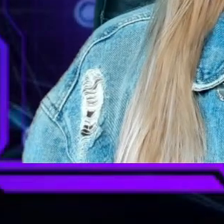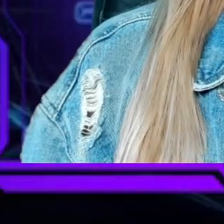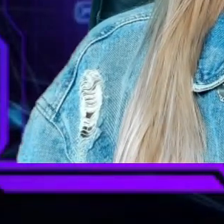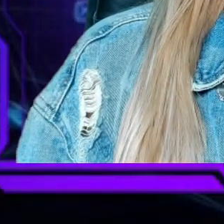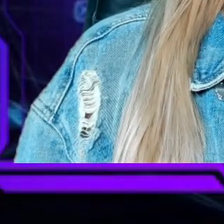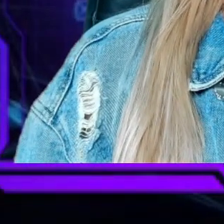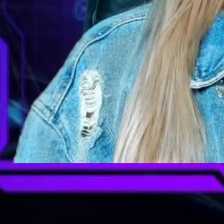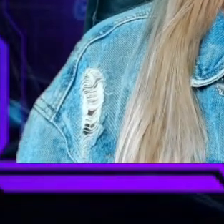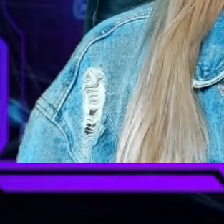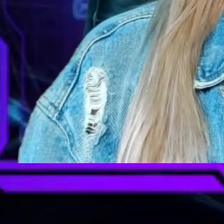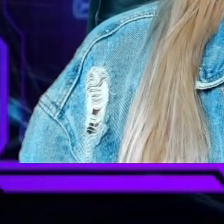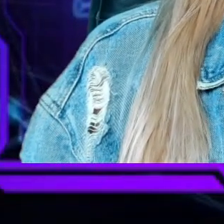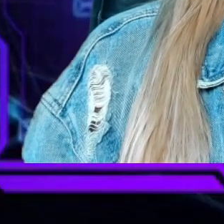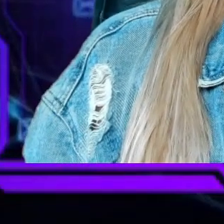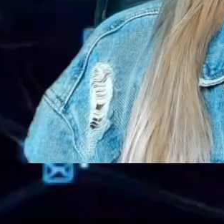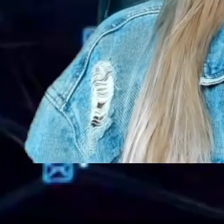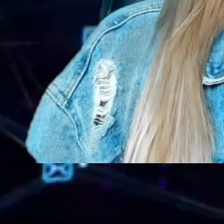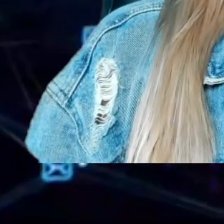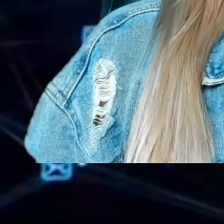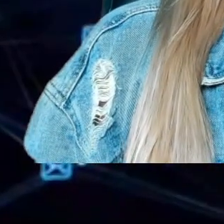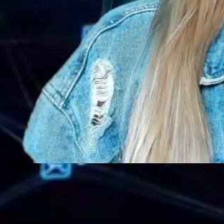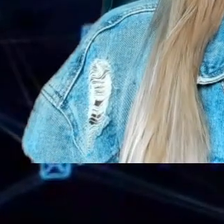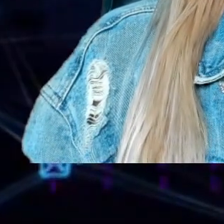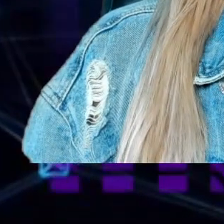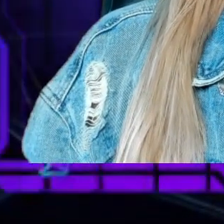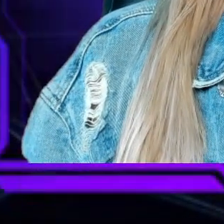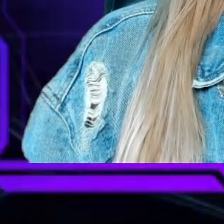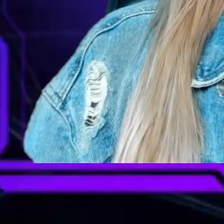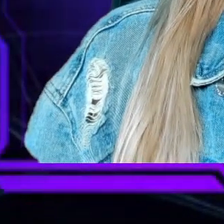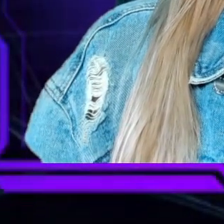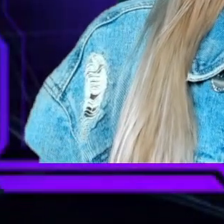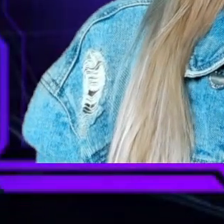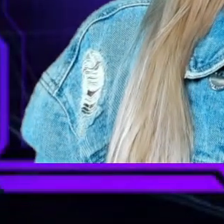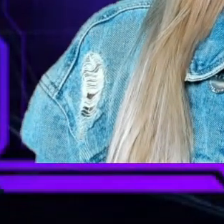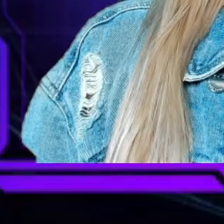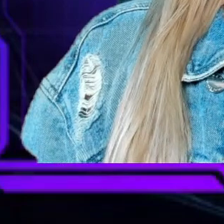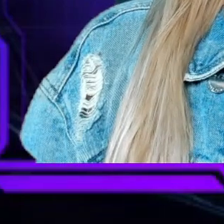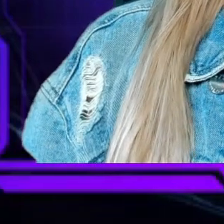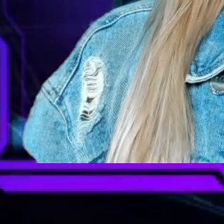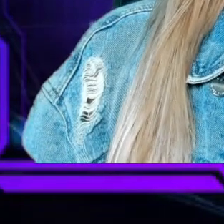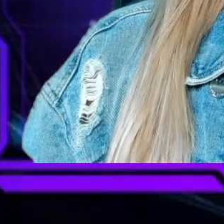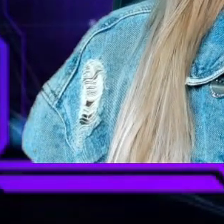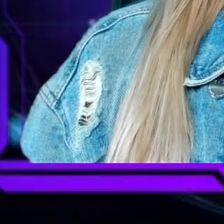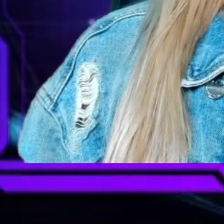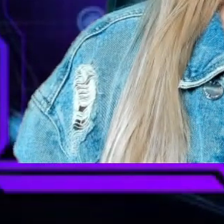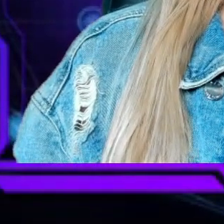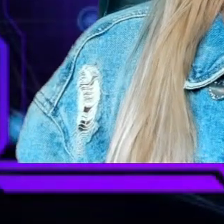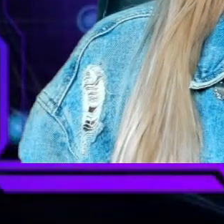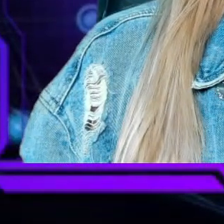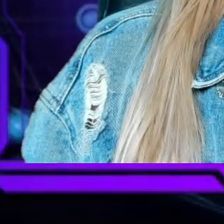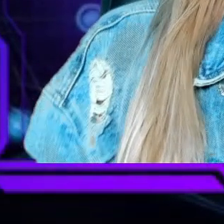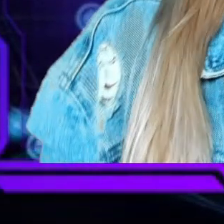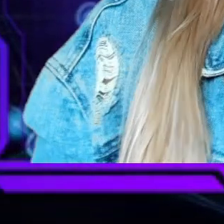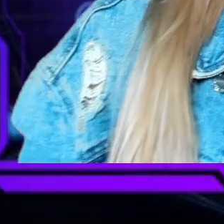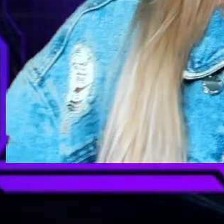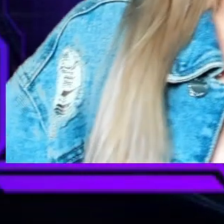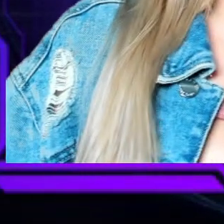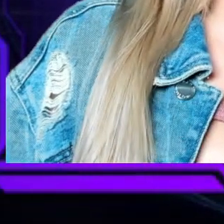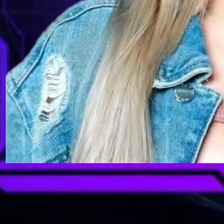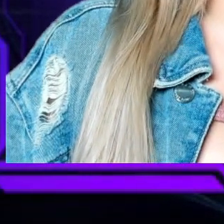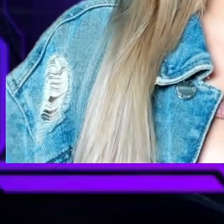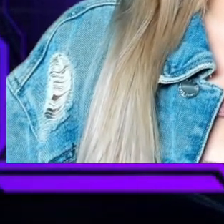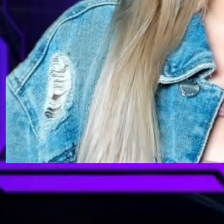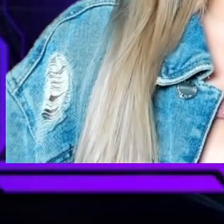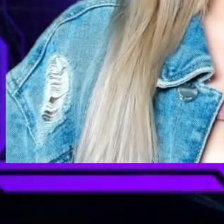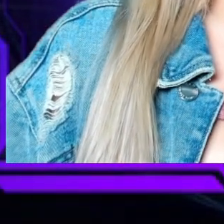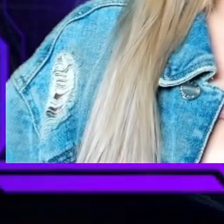Bienvenido a su canal Aunque Duela, SB Noticias, muchísimas gracias por estarse informando con Abby en este fin de semana. Miren,